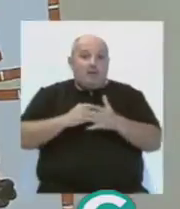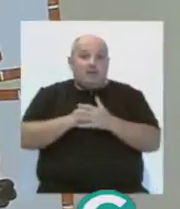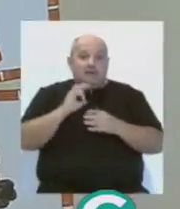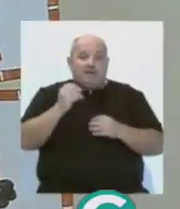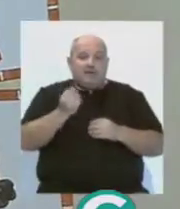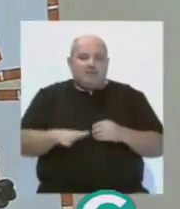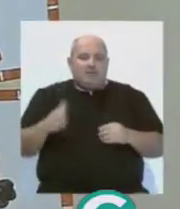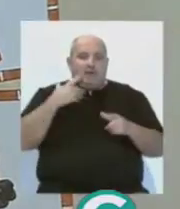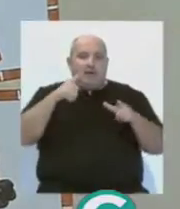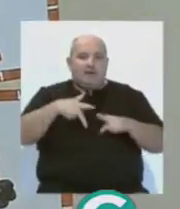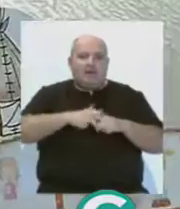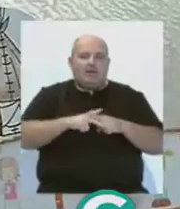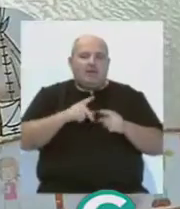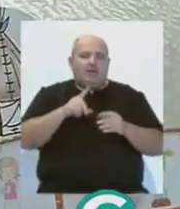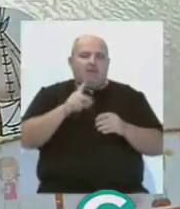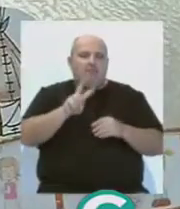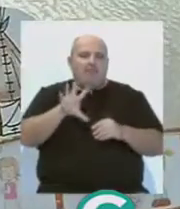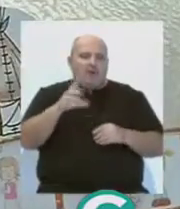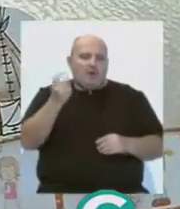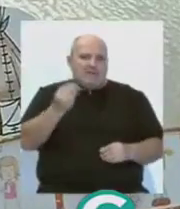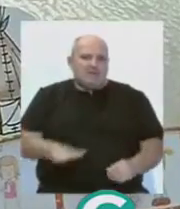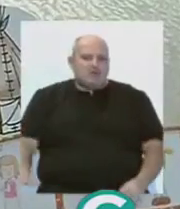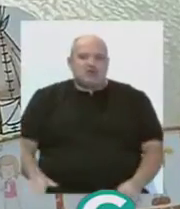de niños por cada taller será de 25.